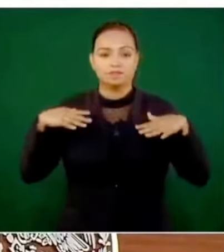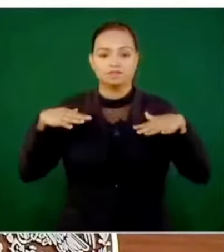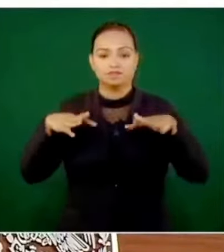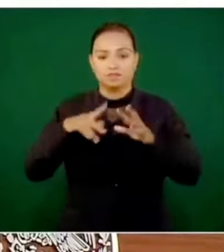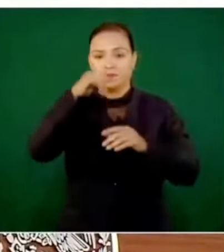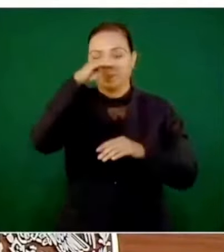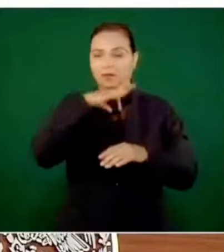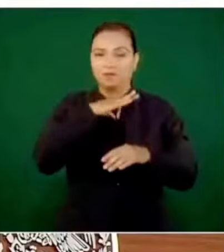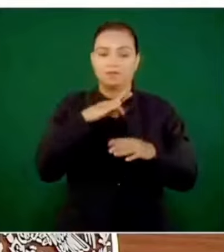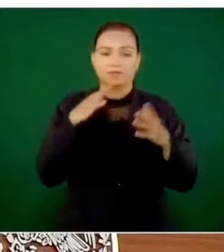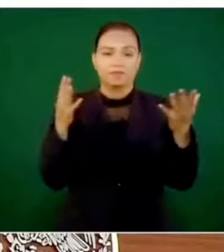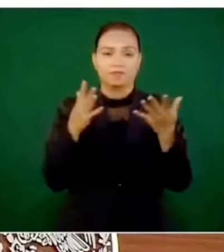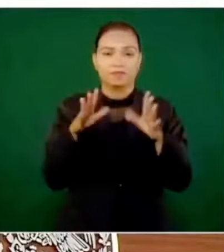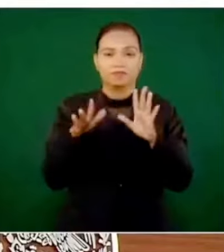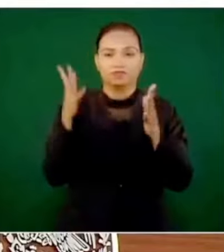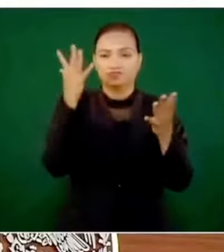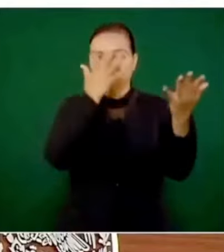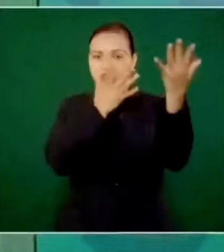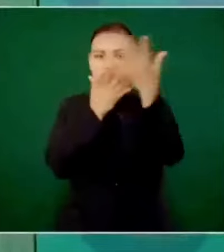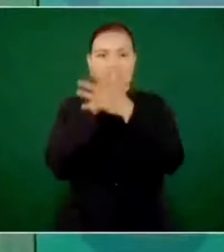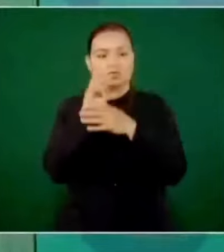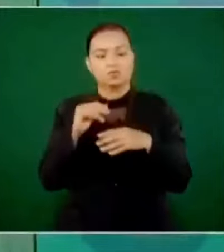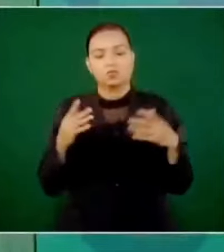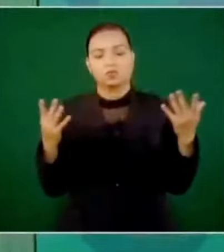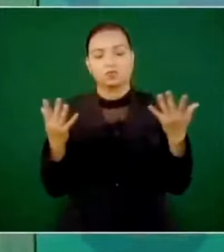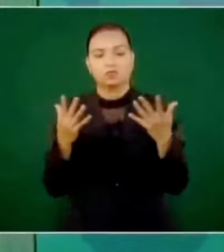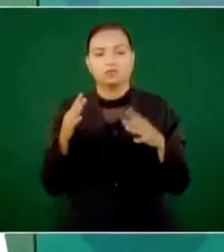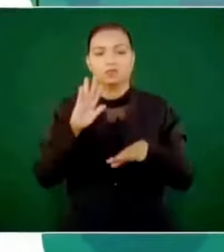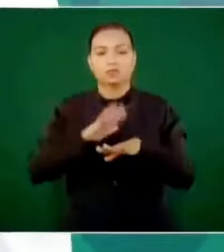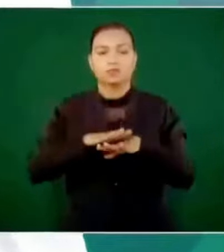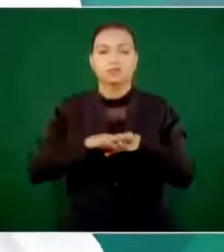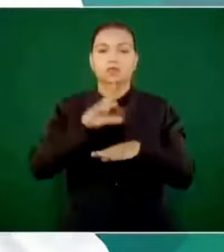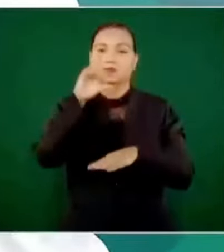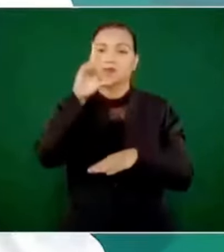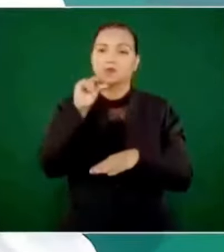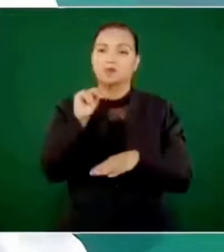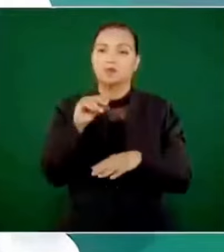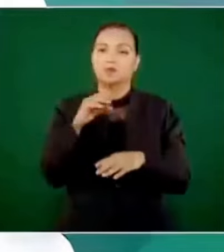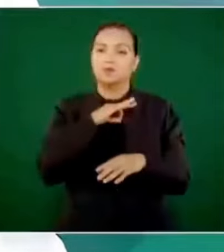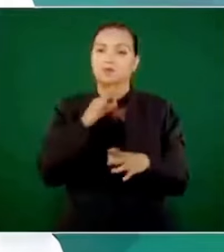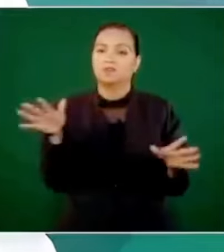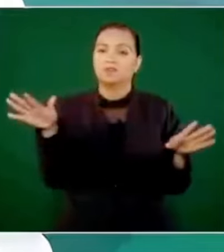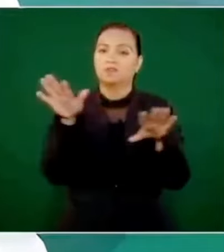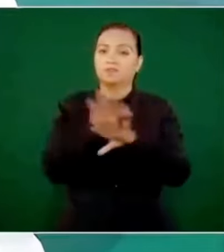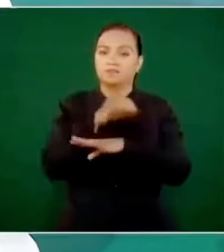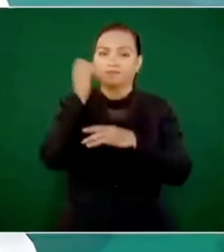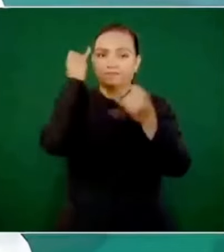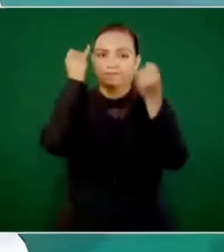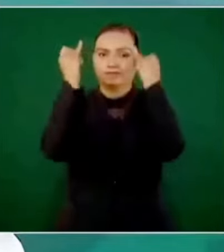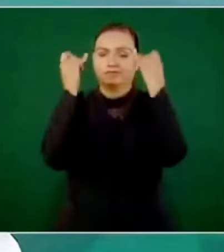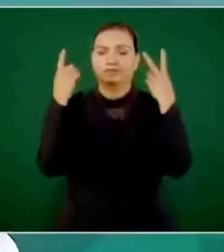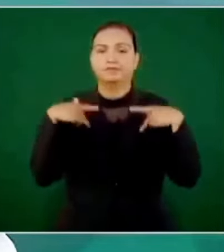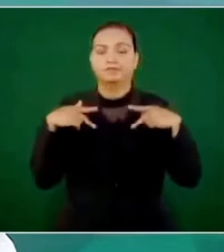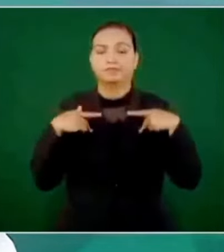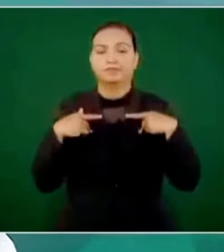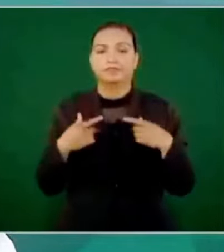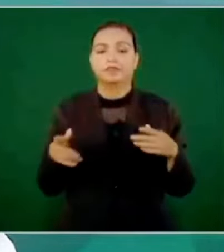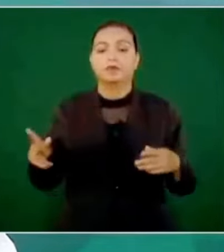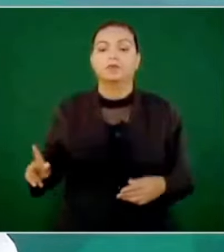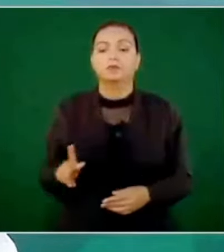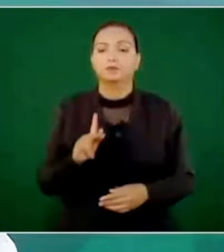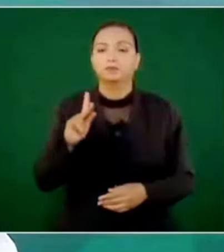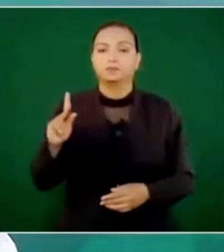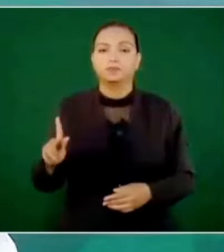evitar confusiones y que no se le manipulara al pueblo.